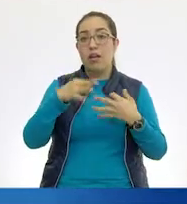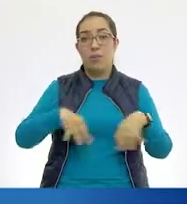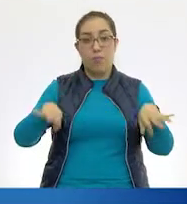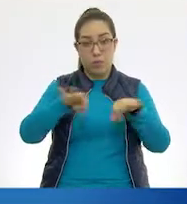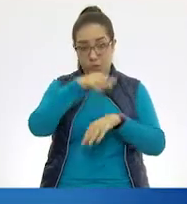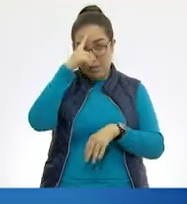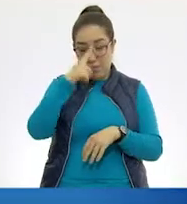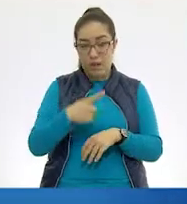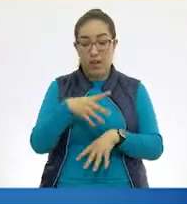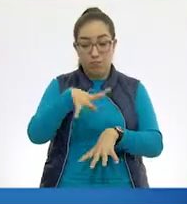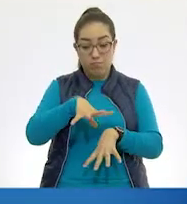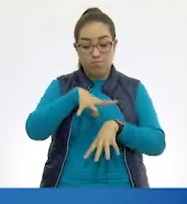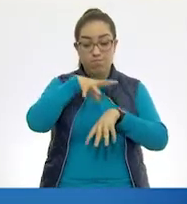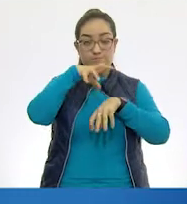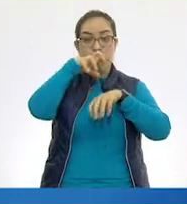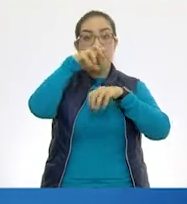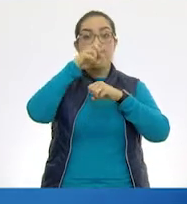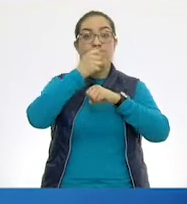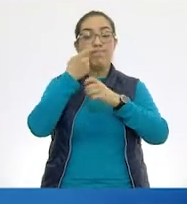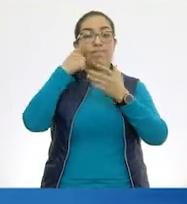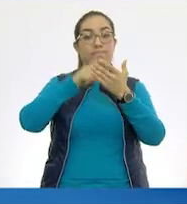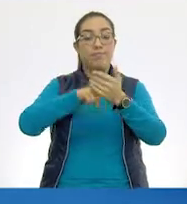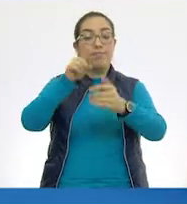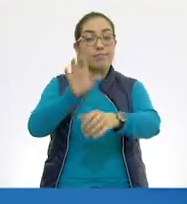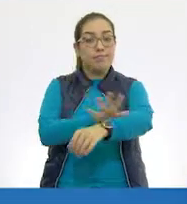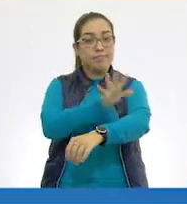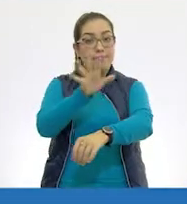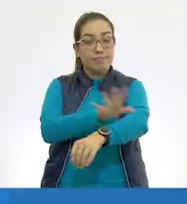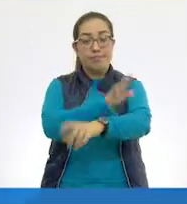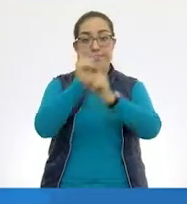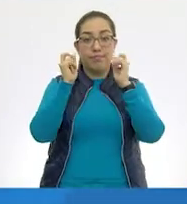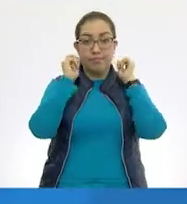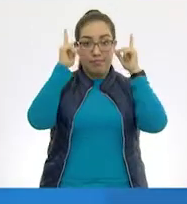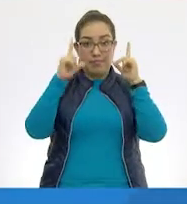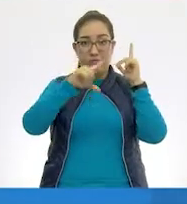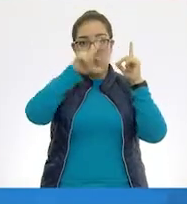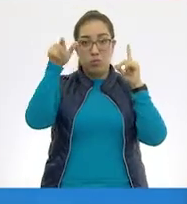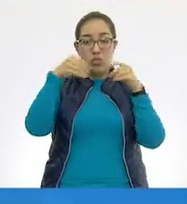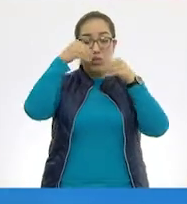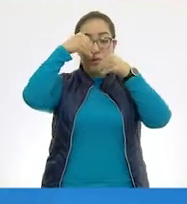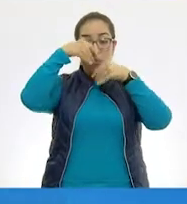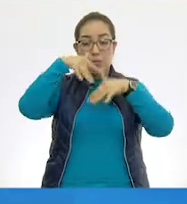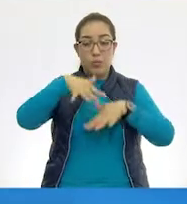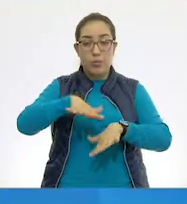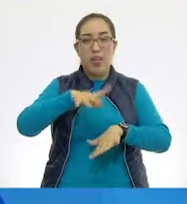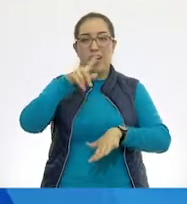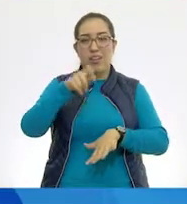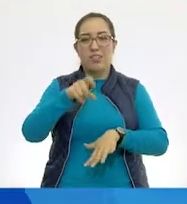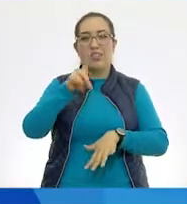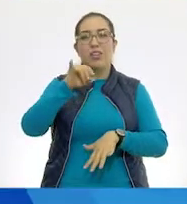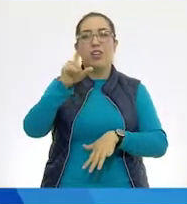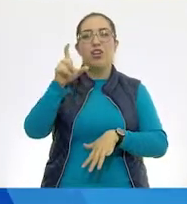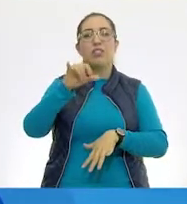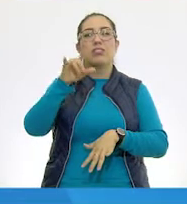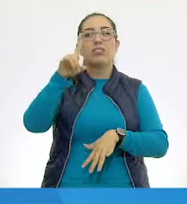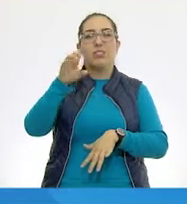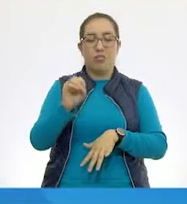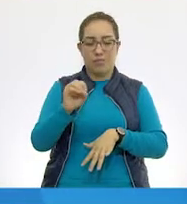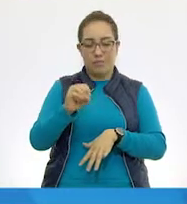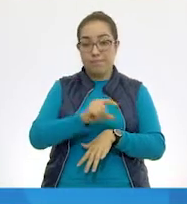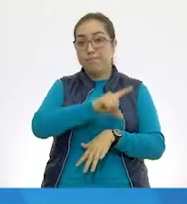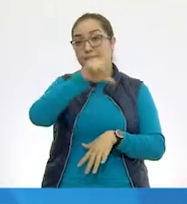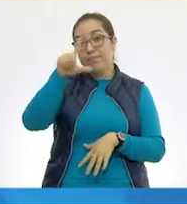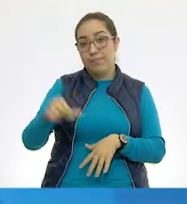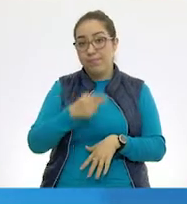energía. Y después, durante la exhalación, se desecha el dióxido de carbono. Muy bien. Después,